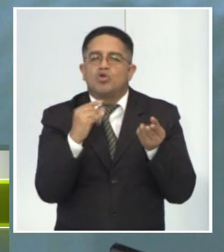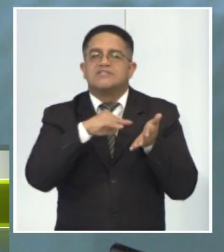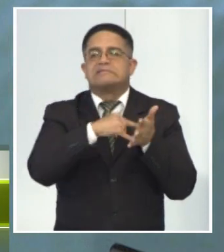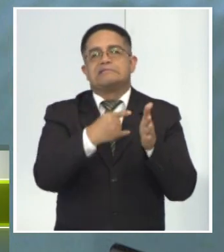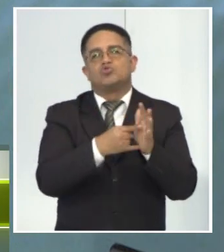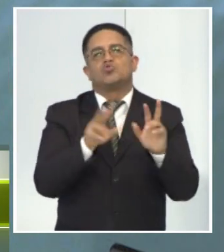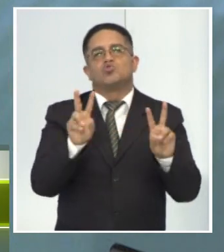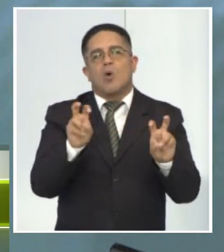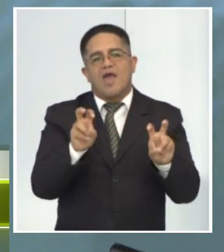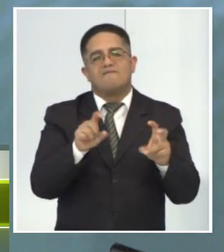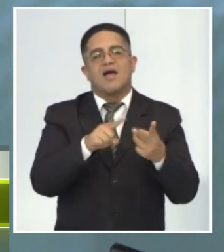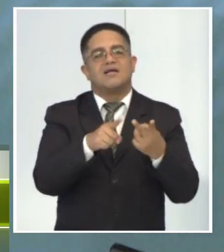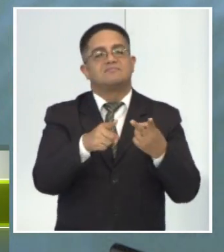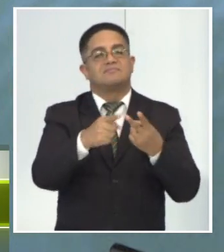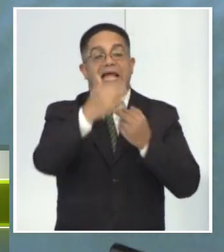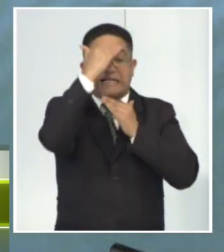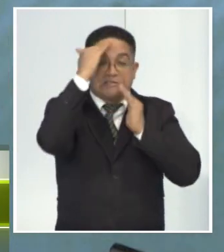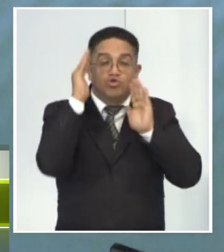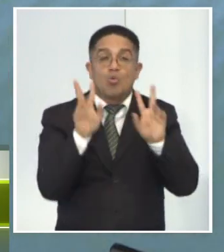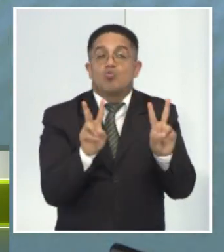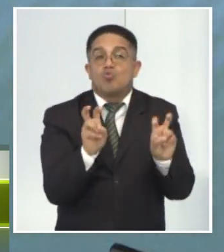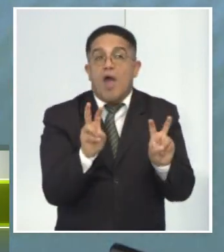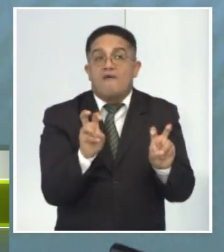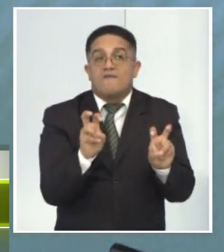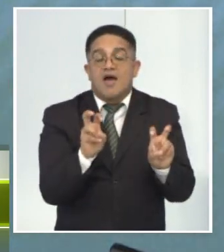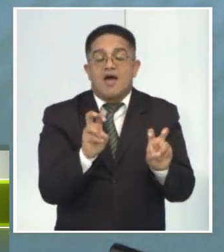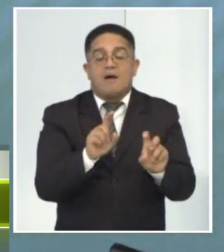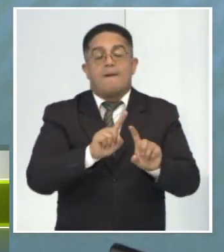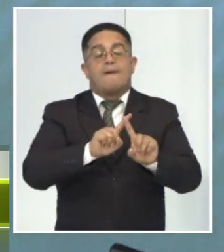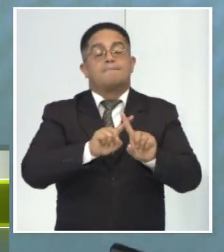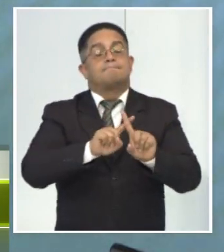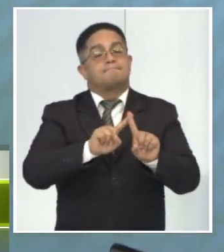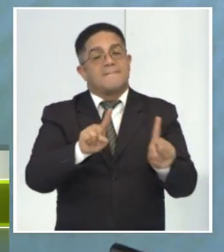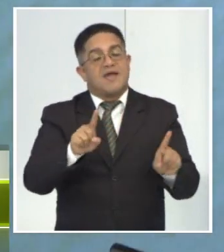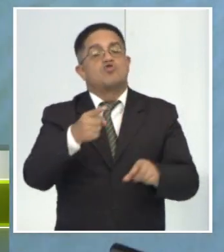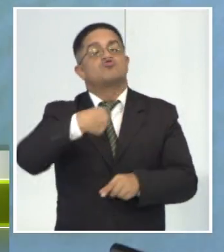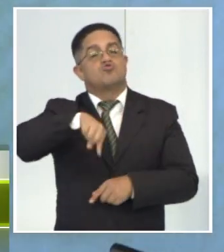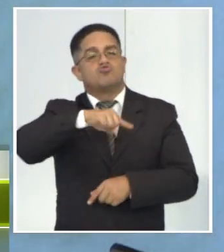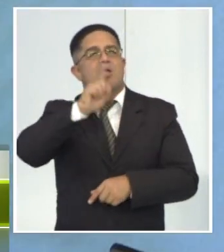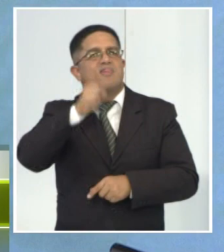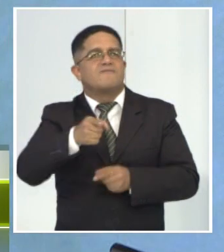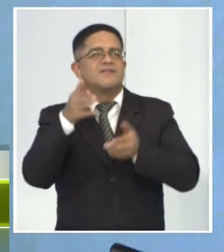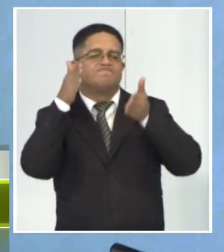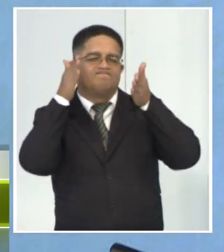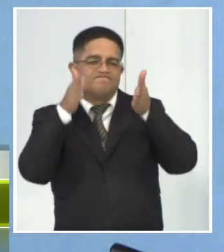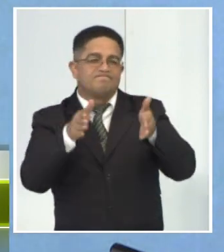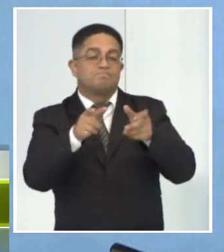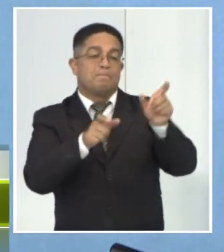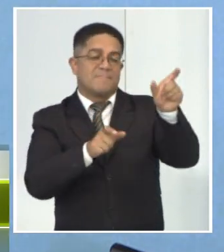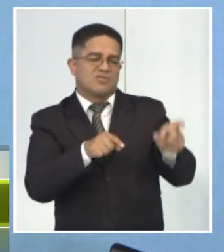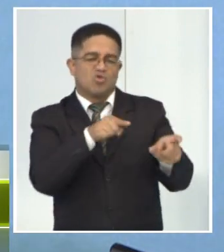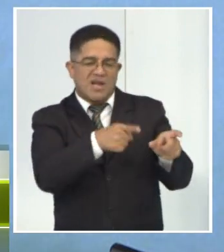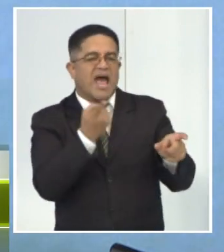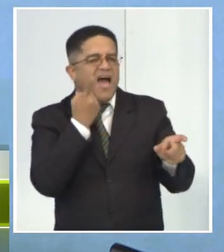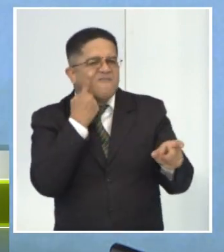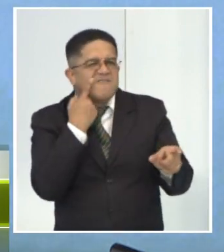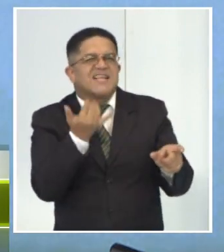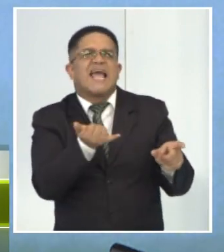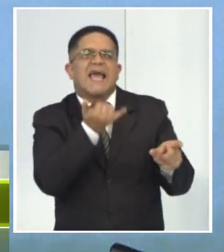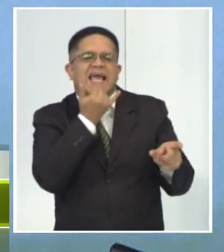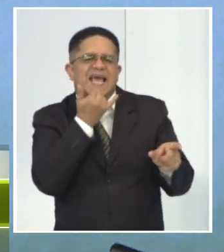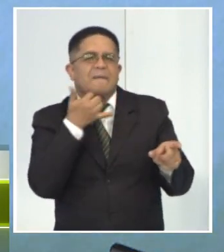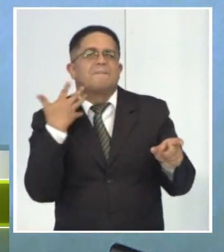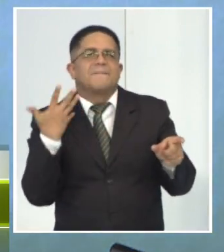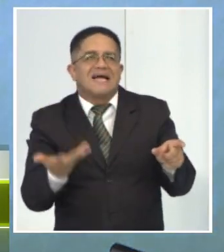tratamientos muy novedosos, pero sobre todo debemos enfocar a qué es lo que nos está causando ese tínitus. Si el